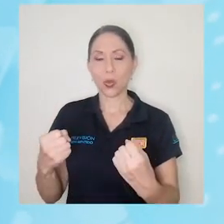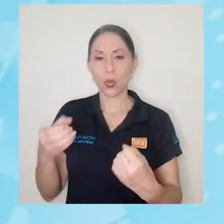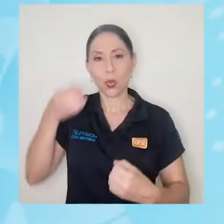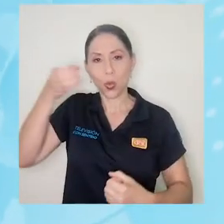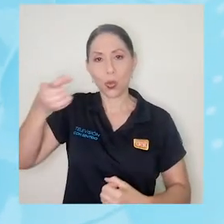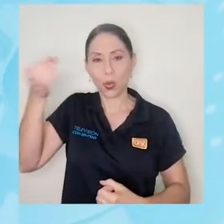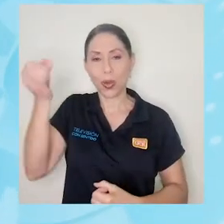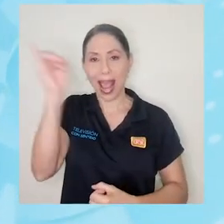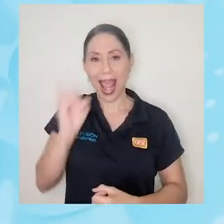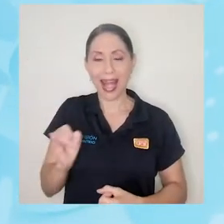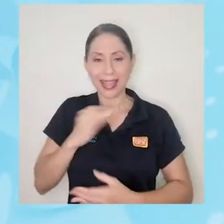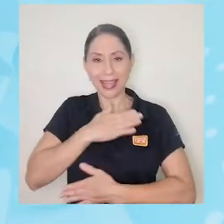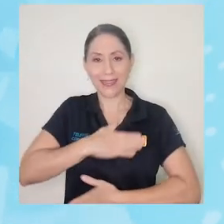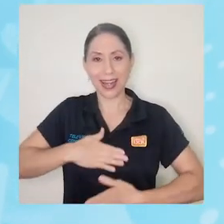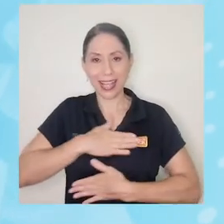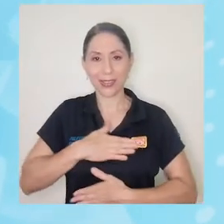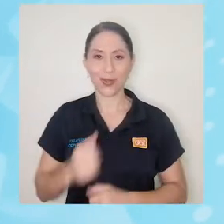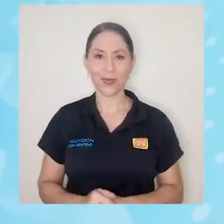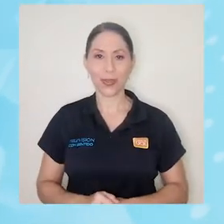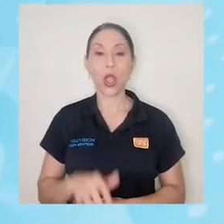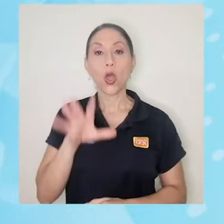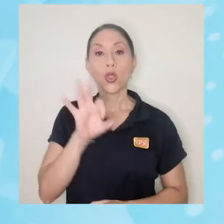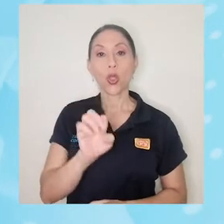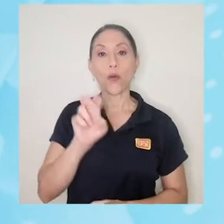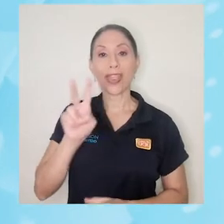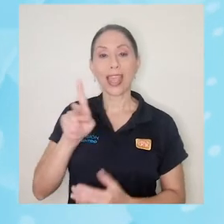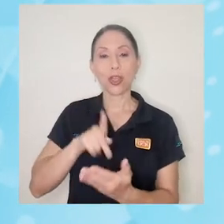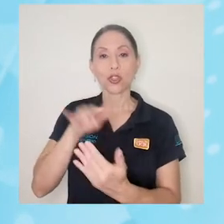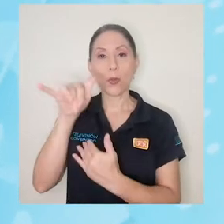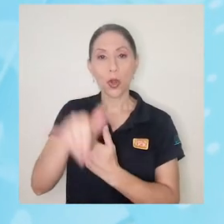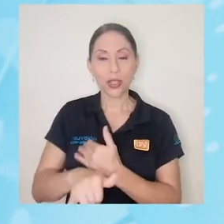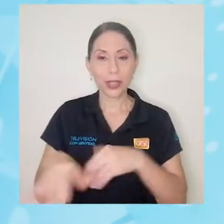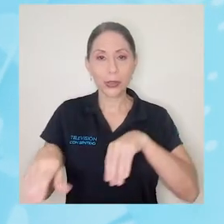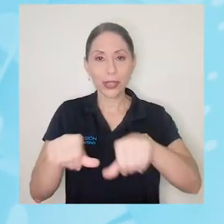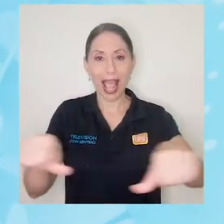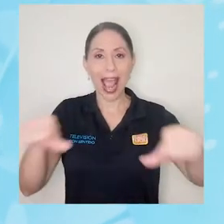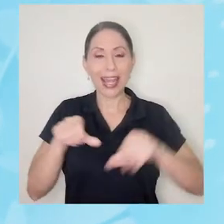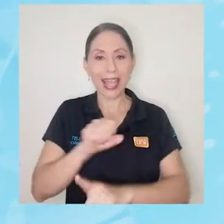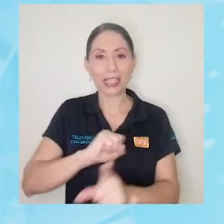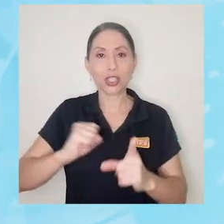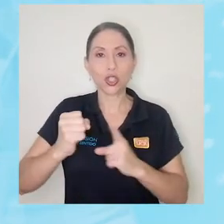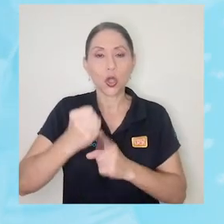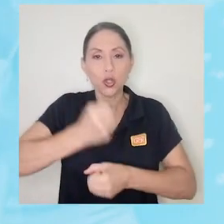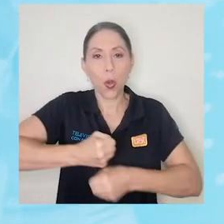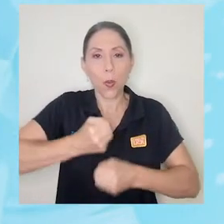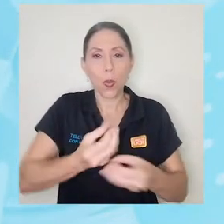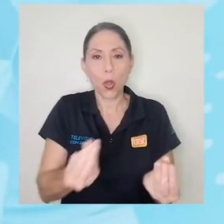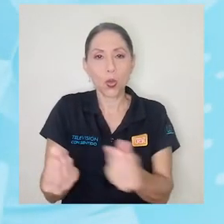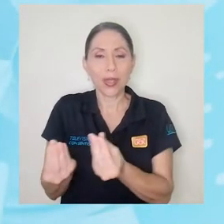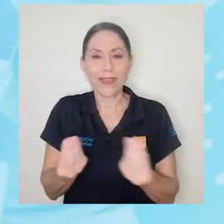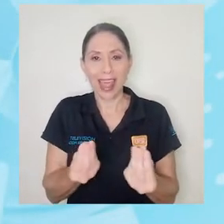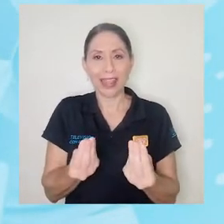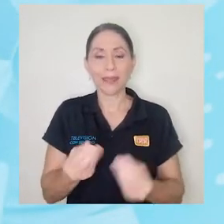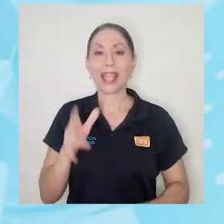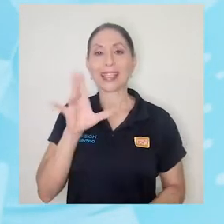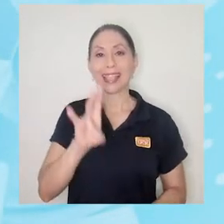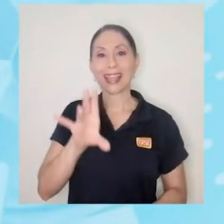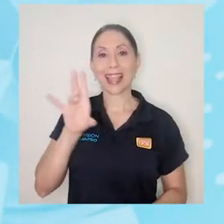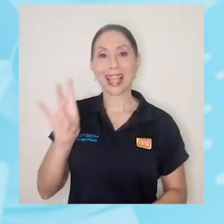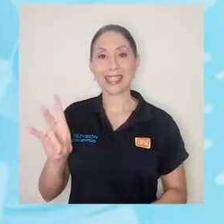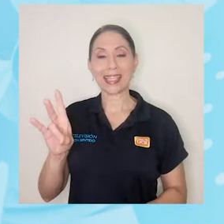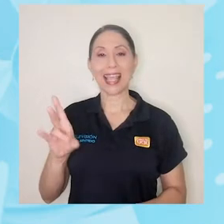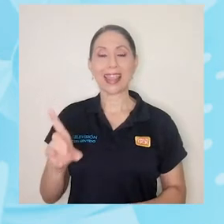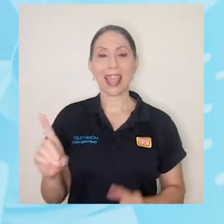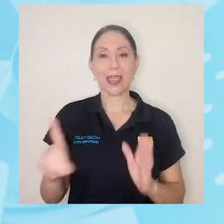salud, cultura, arte y recreación. 92 proyectos corresponden al área de socioproductividad, 77